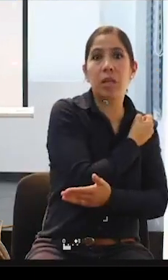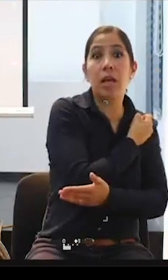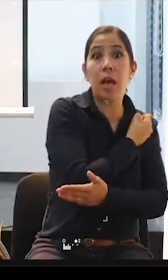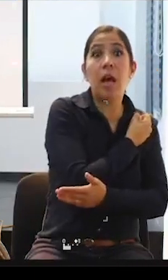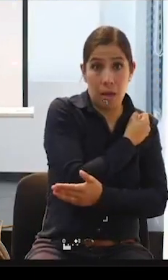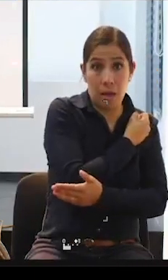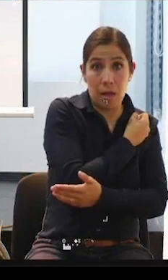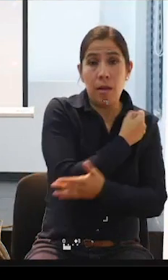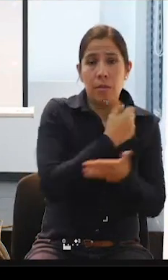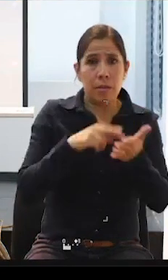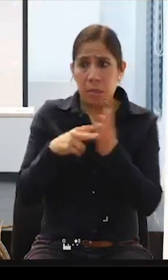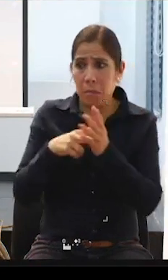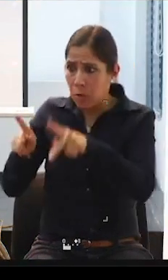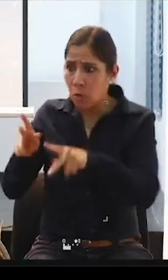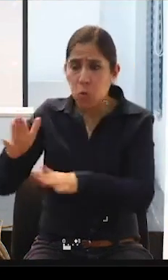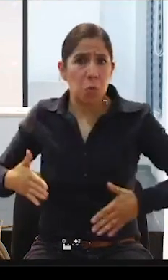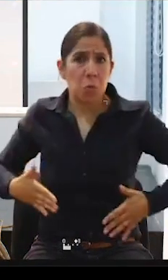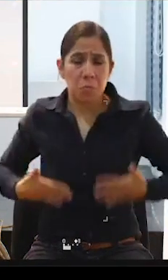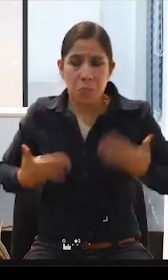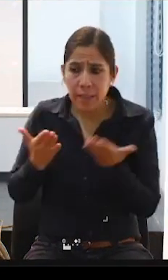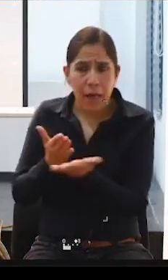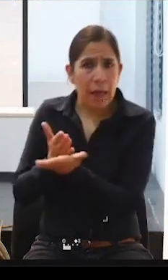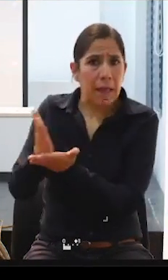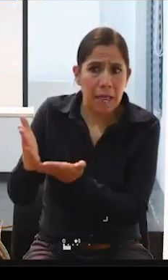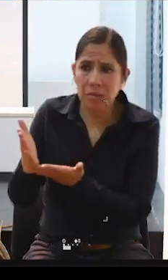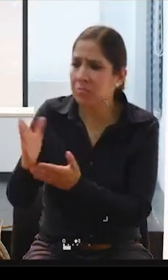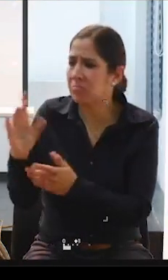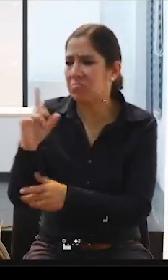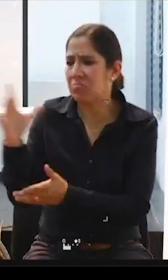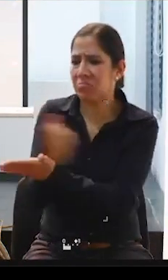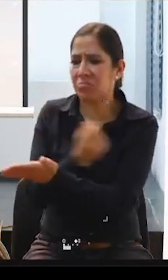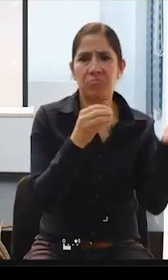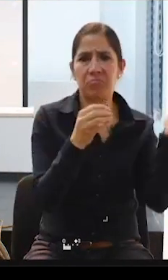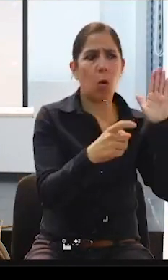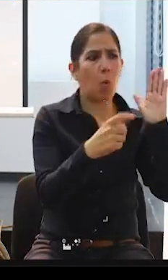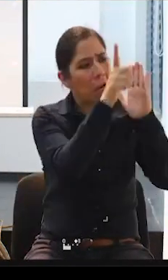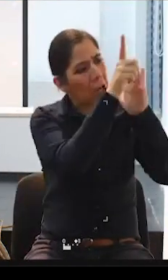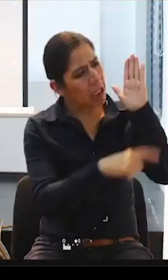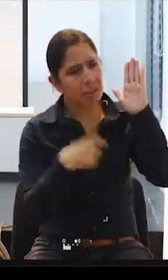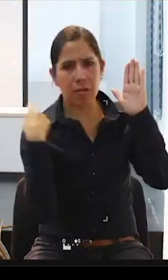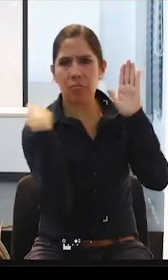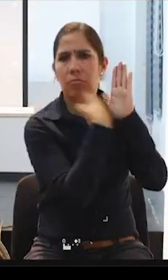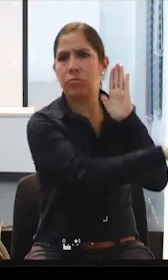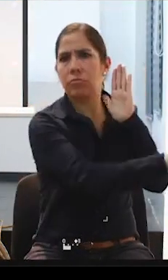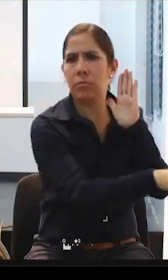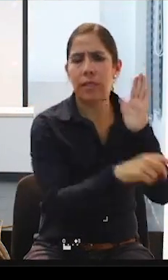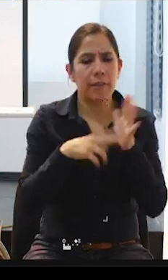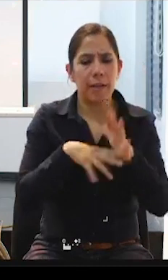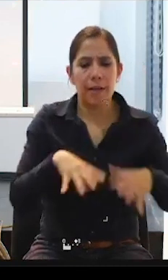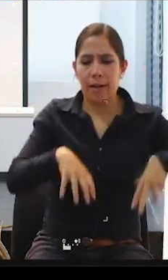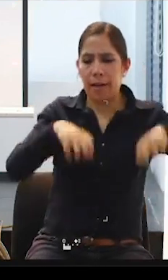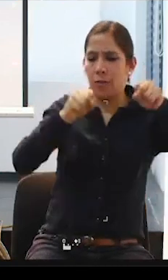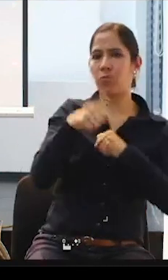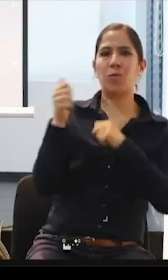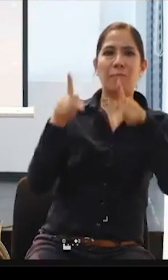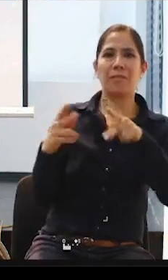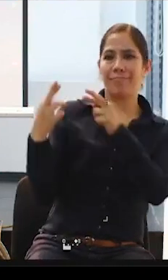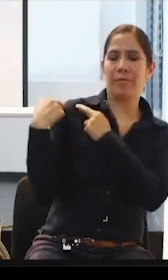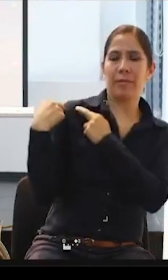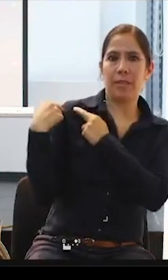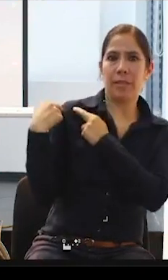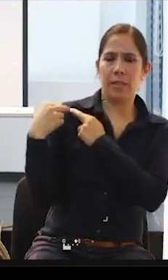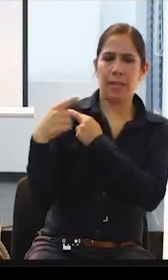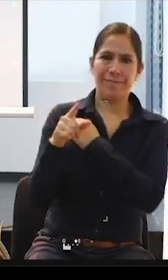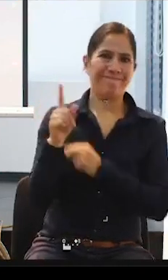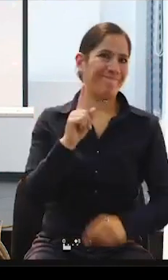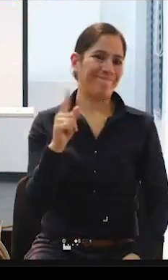de las personas, ¿verdad?, eran quitadas totalmente del registro, de todo registro, y bueno, fue así como se reivindicó realmente los